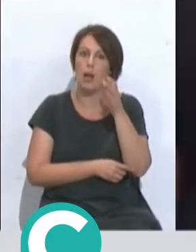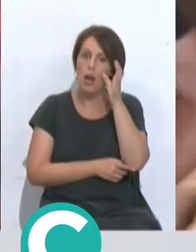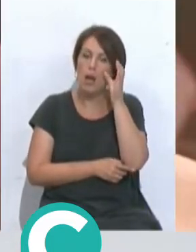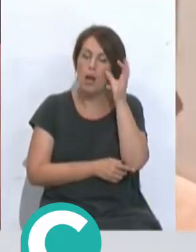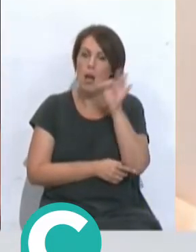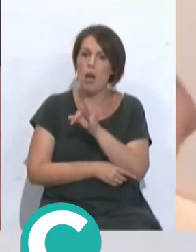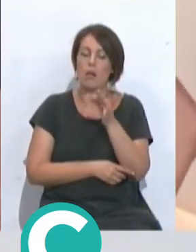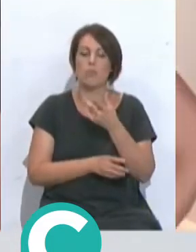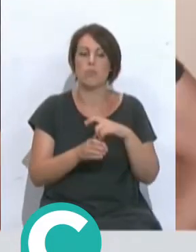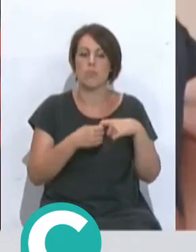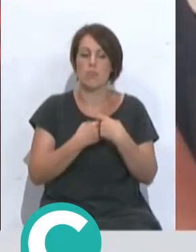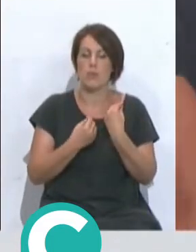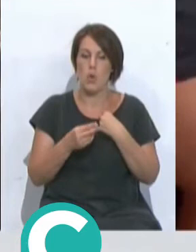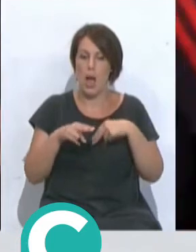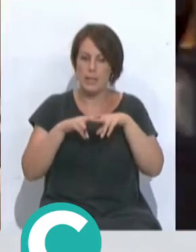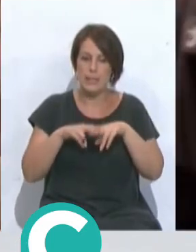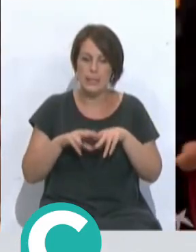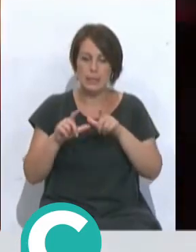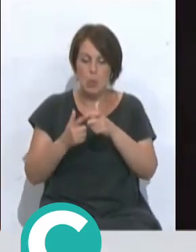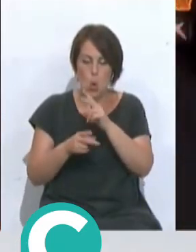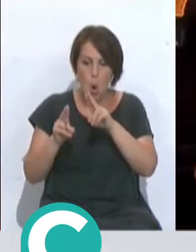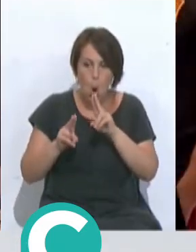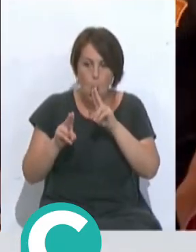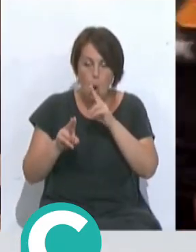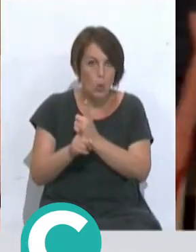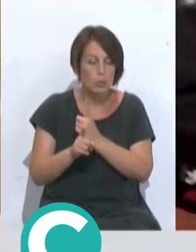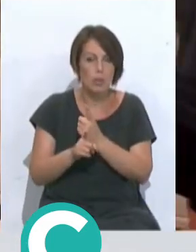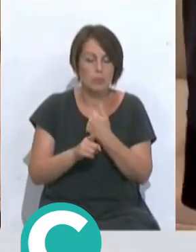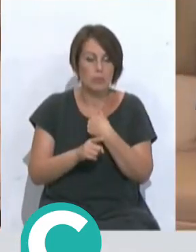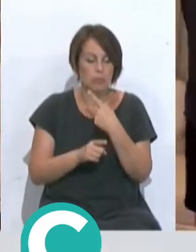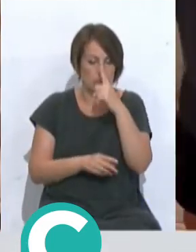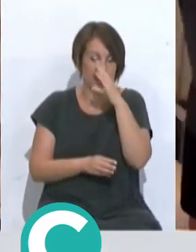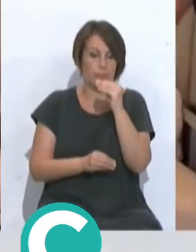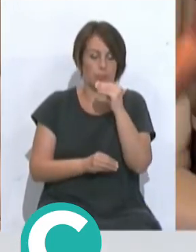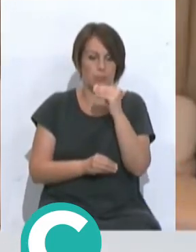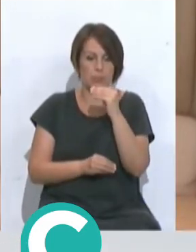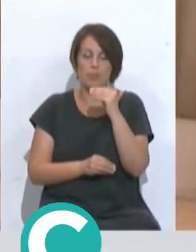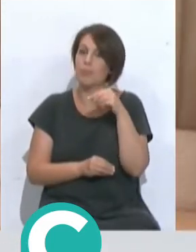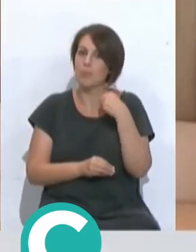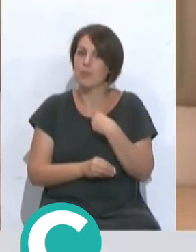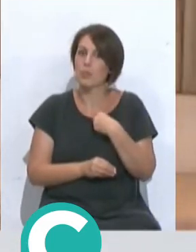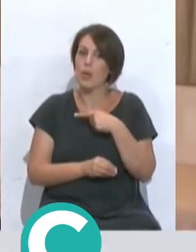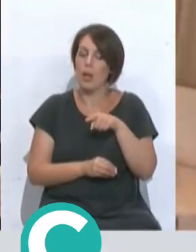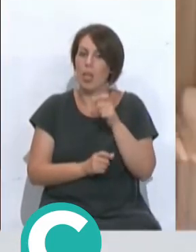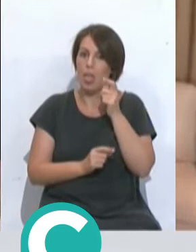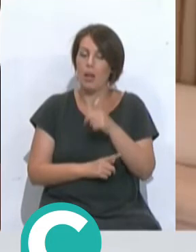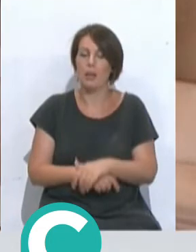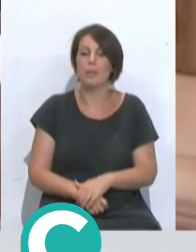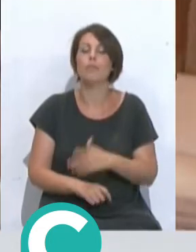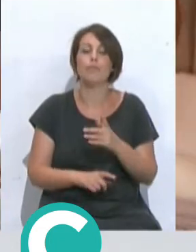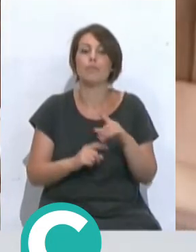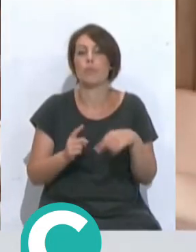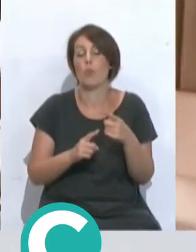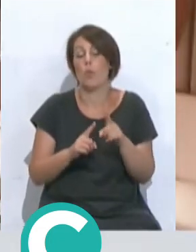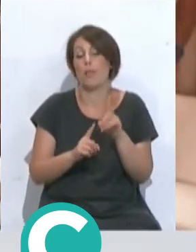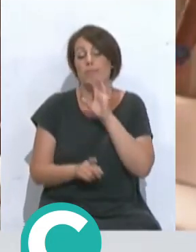participado en lo que es el análisis del rival fue no sé cuando me dio el chispazo digamos pero después